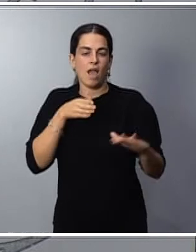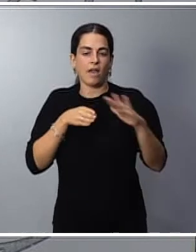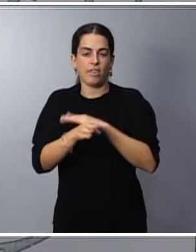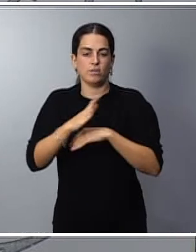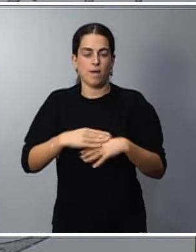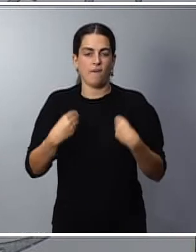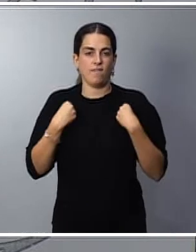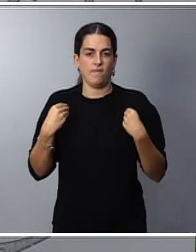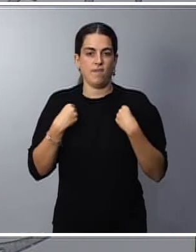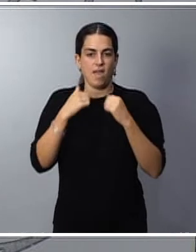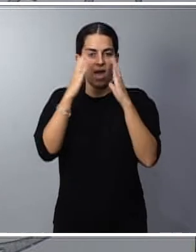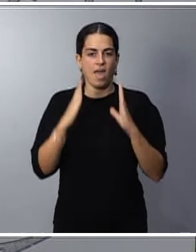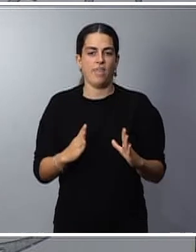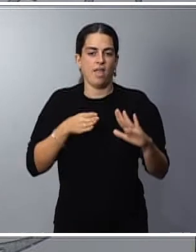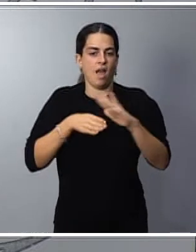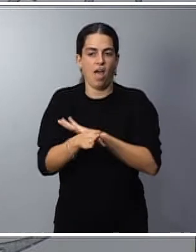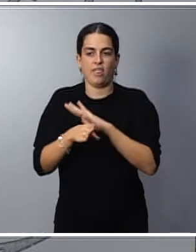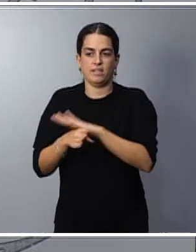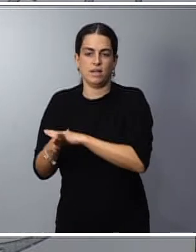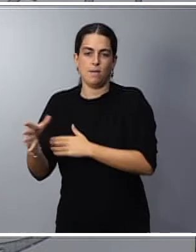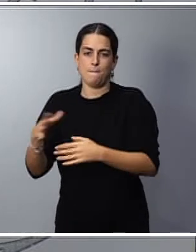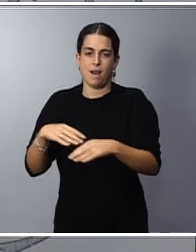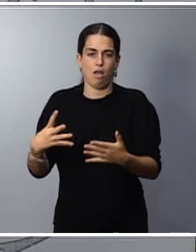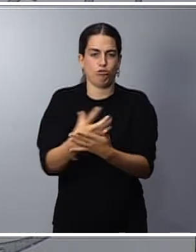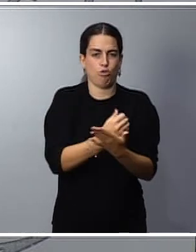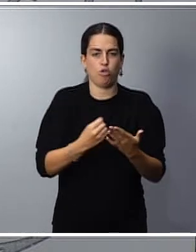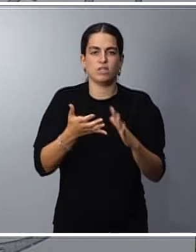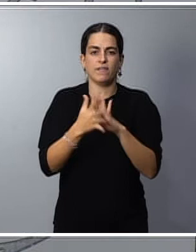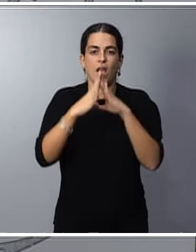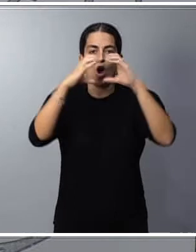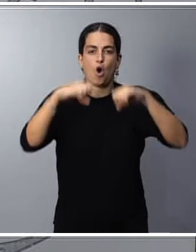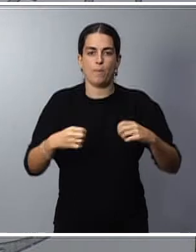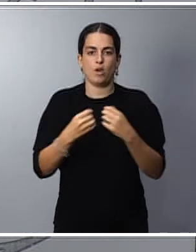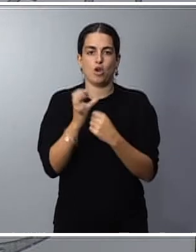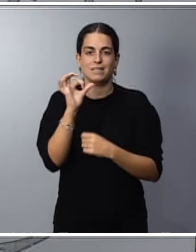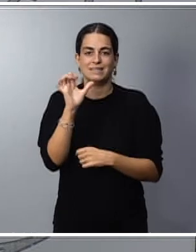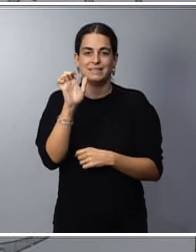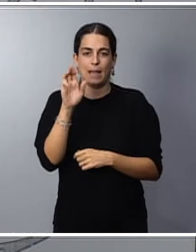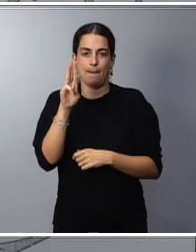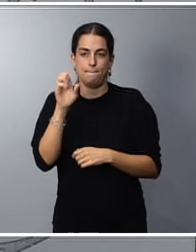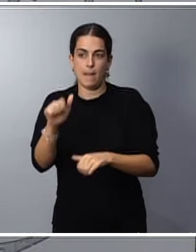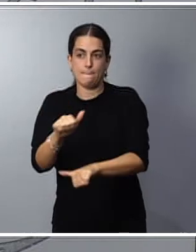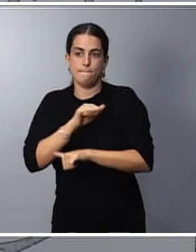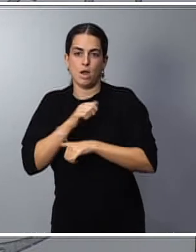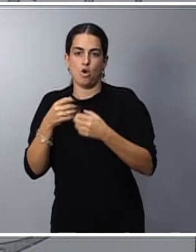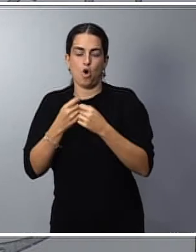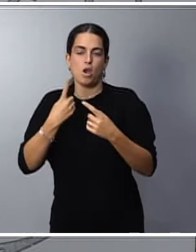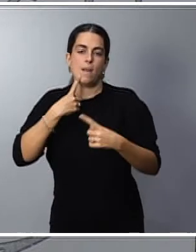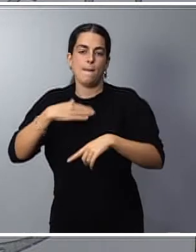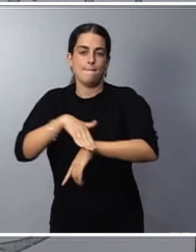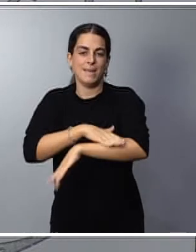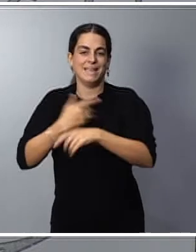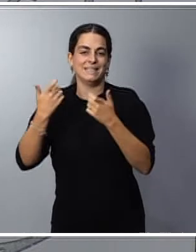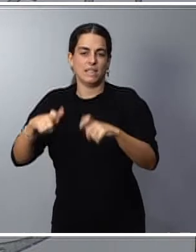vivienda asequible. Es un convenio con el SEPES, desde el Ministerio de Transportes, para la promoción de